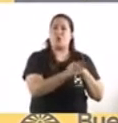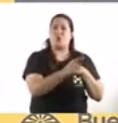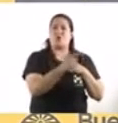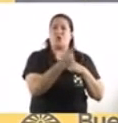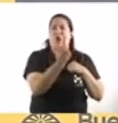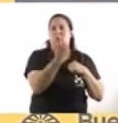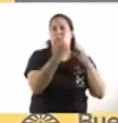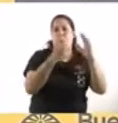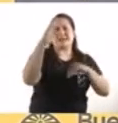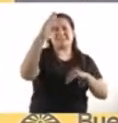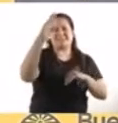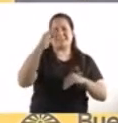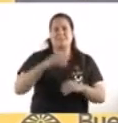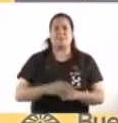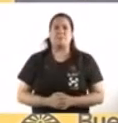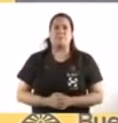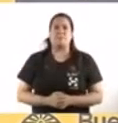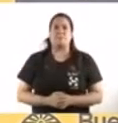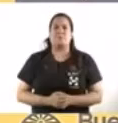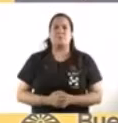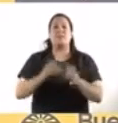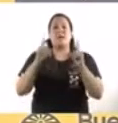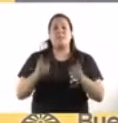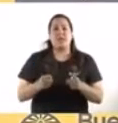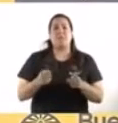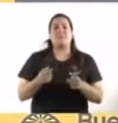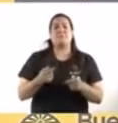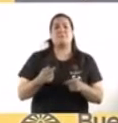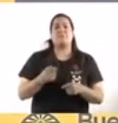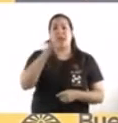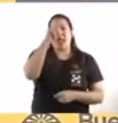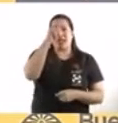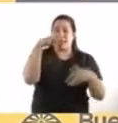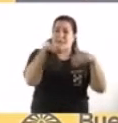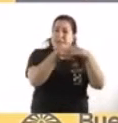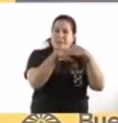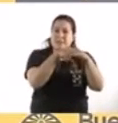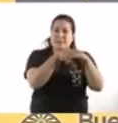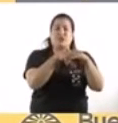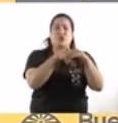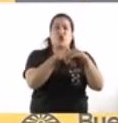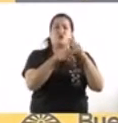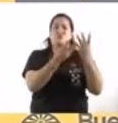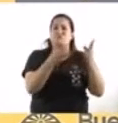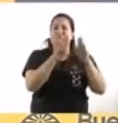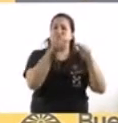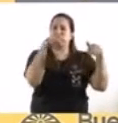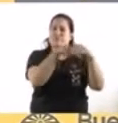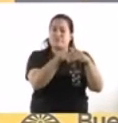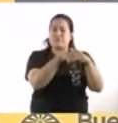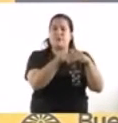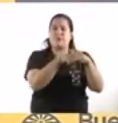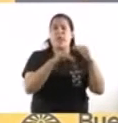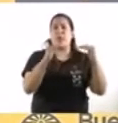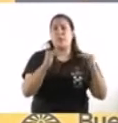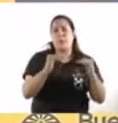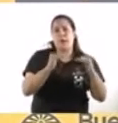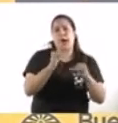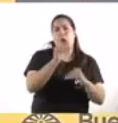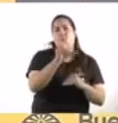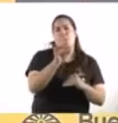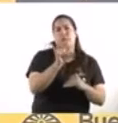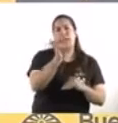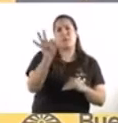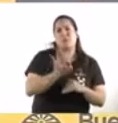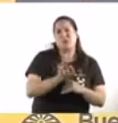Y si bien la ocupación de camas de terapia intensiva está baja, o sea, está en los niveles del 30%, es de prever